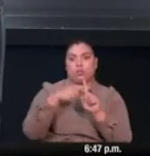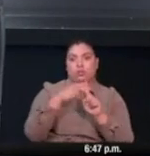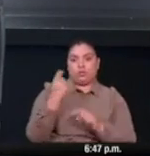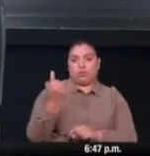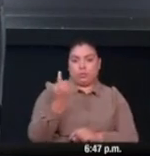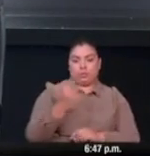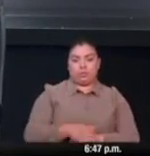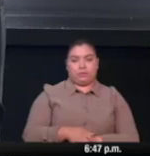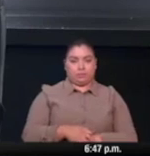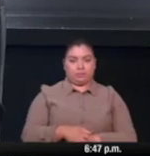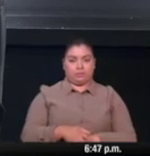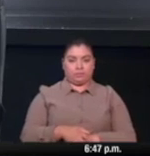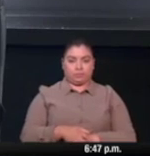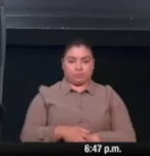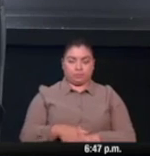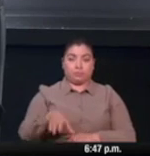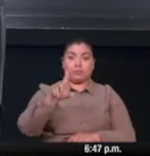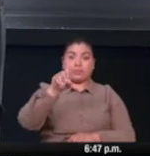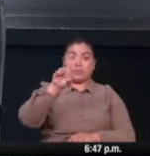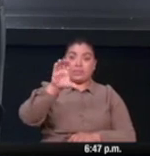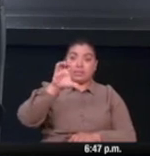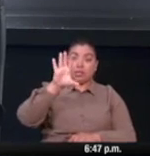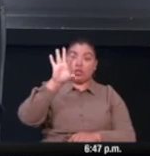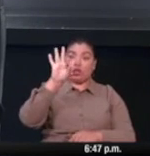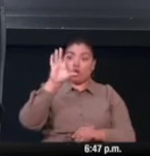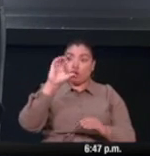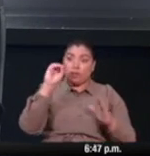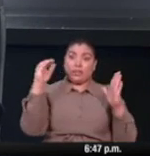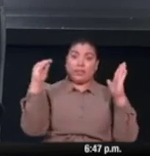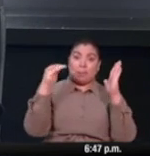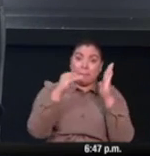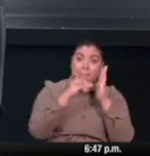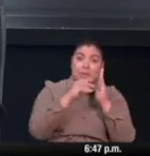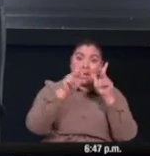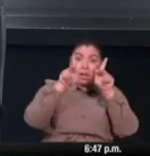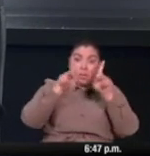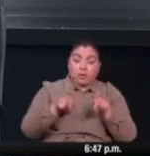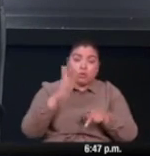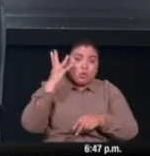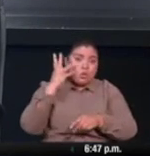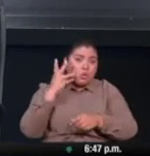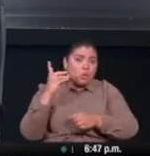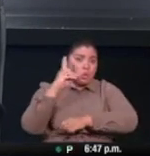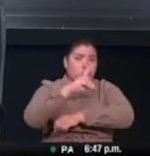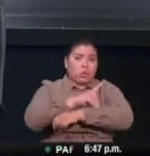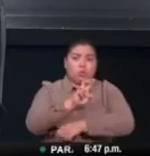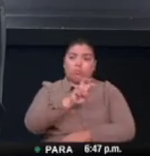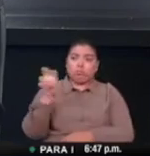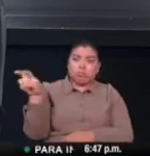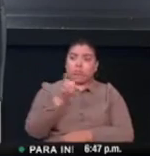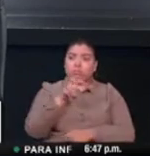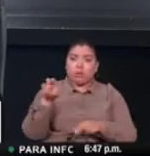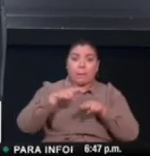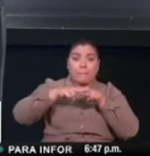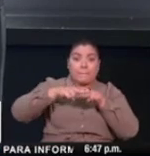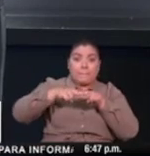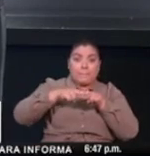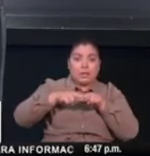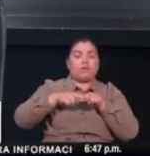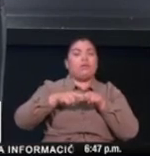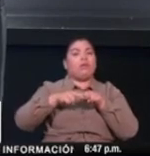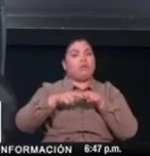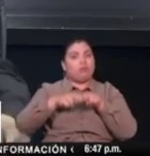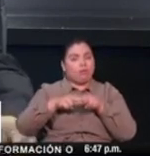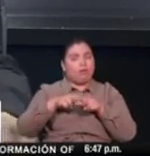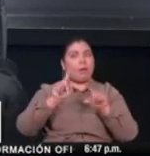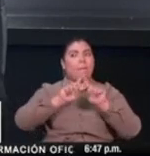hace que más de 190.000 personas que se trasladan diariamente a través del Metro de Panamá, encuentren en esta